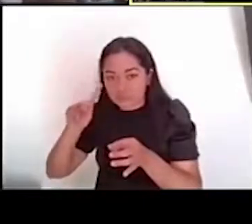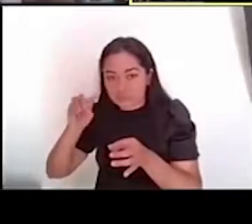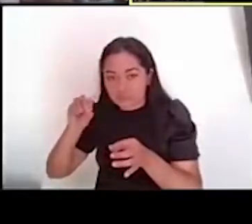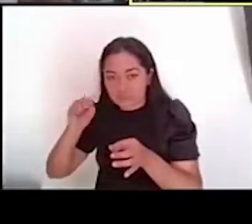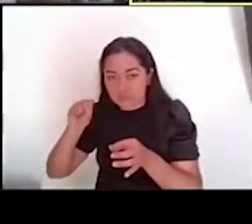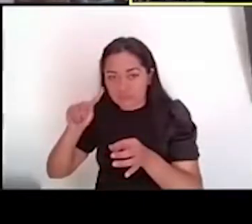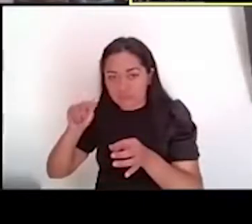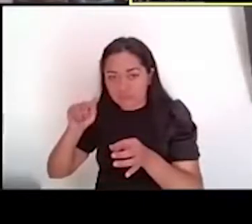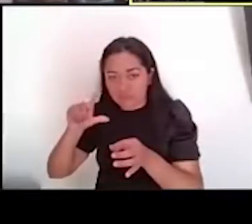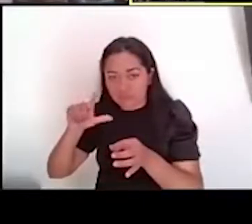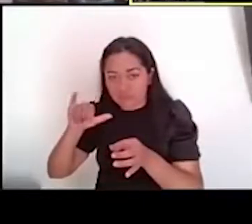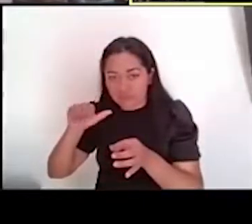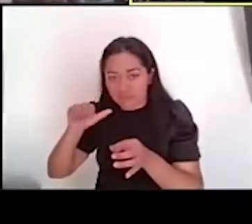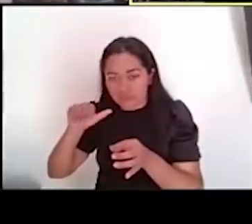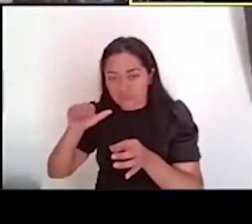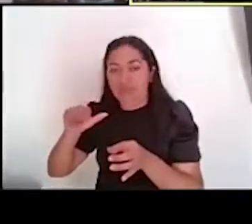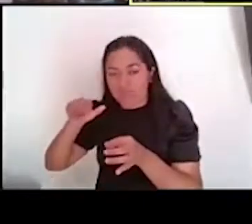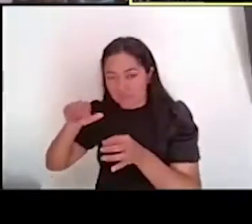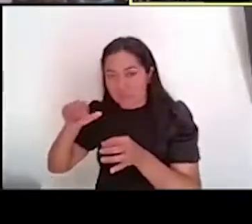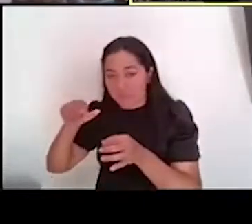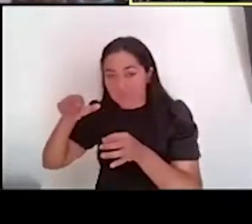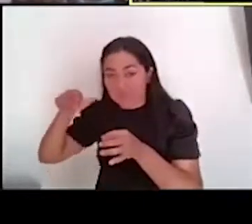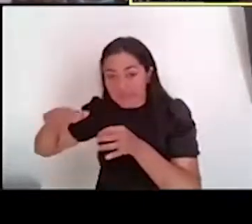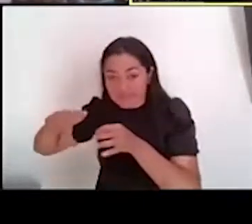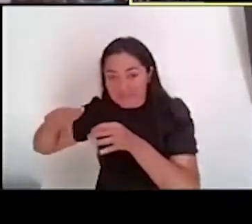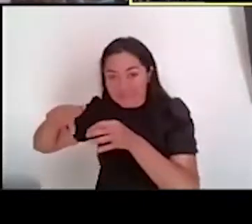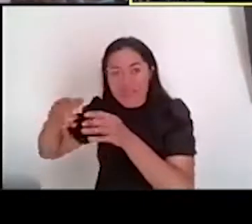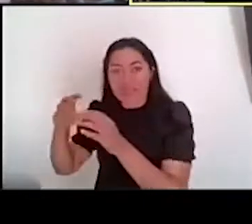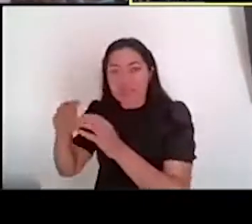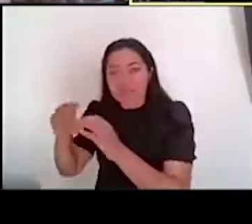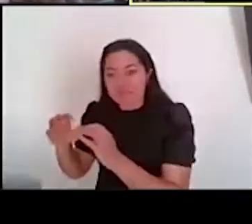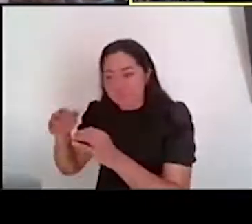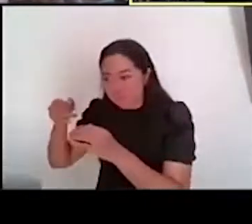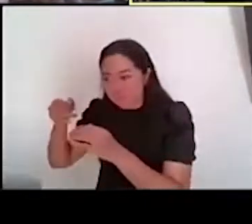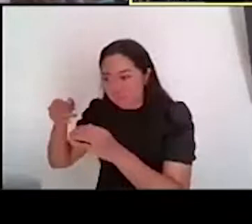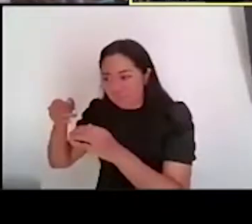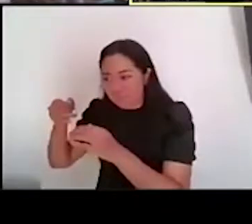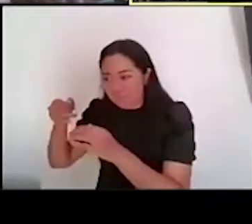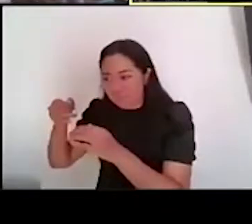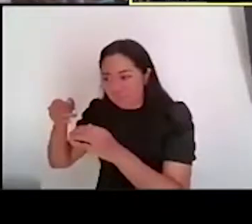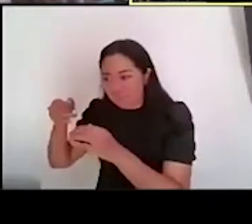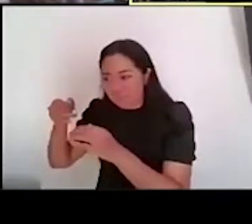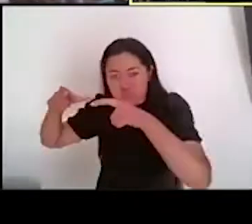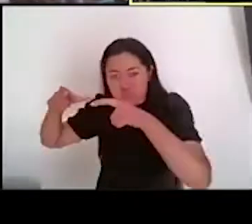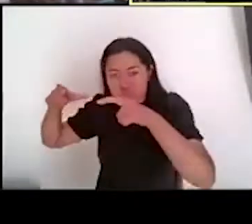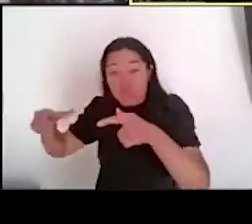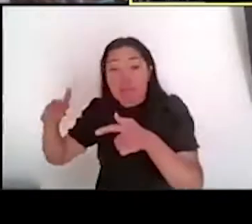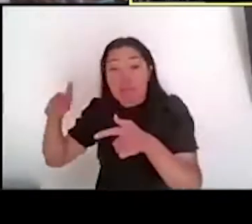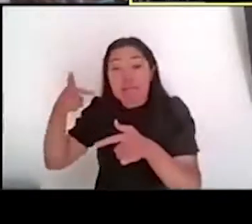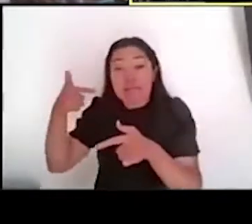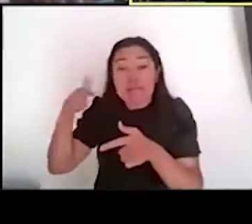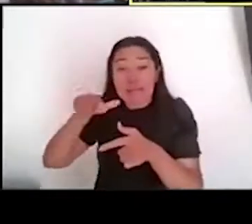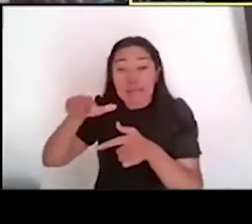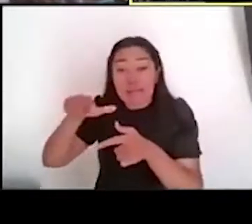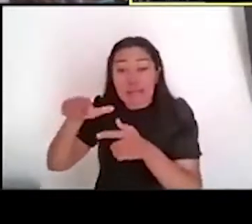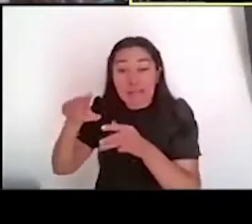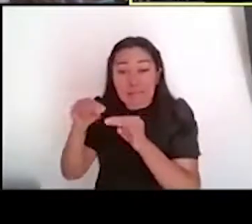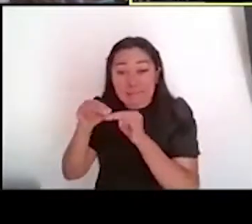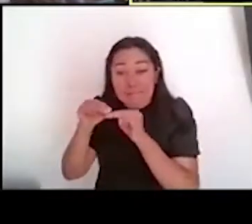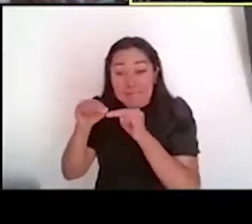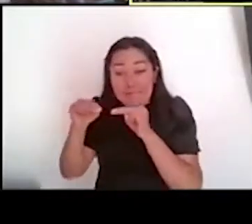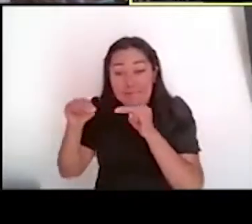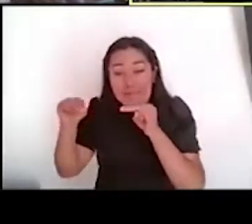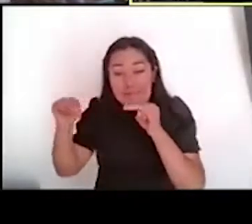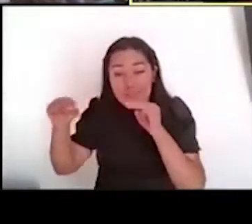plataforma de poco más de 17 metros de diámetro, es una estructura que se llevaban a actividades